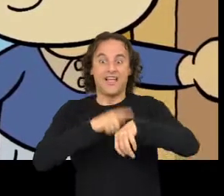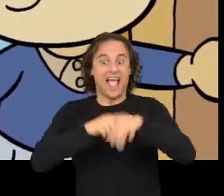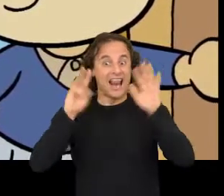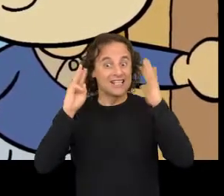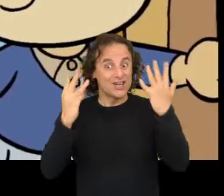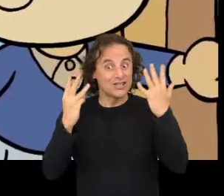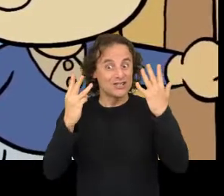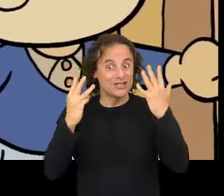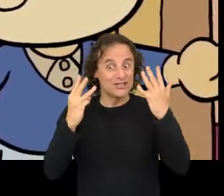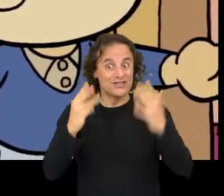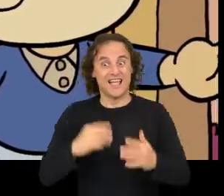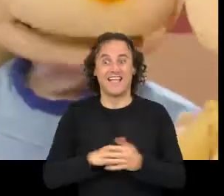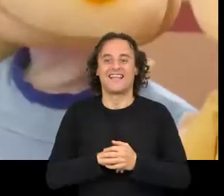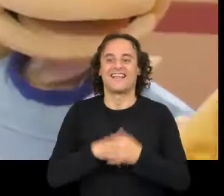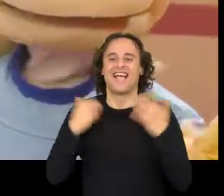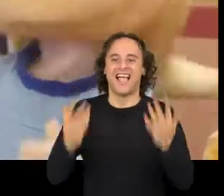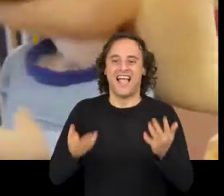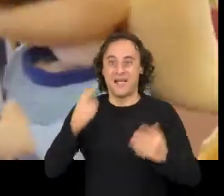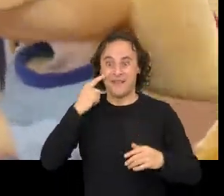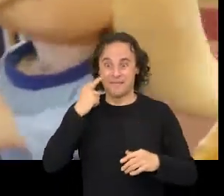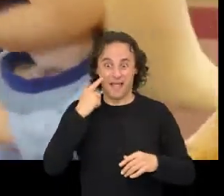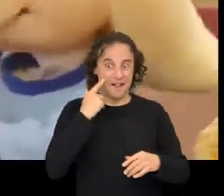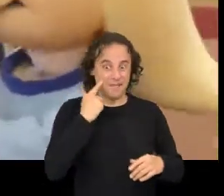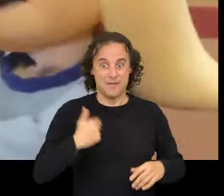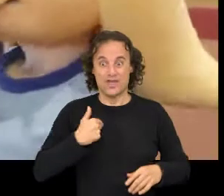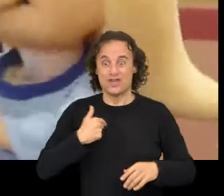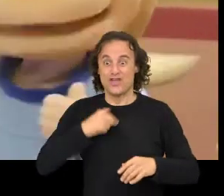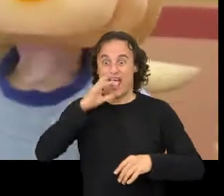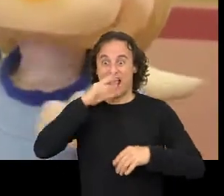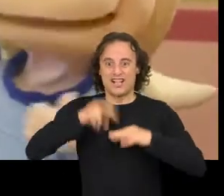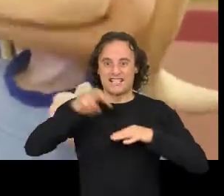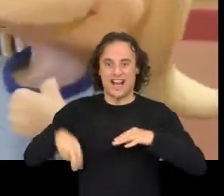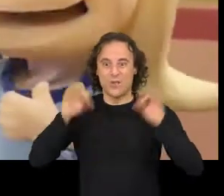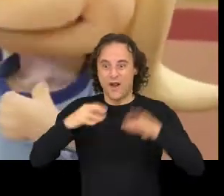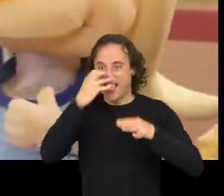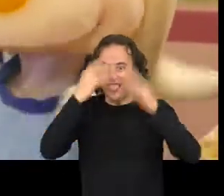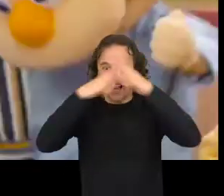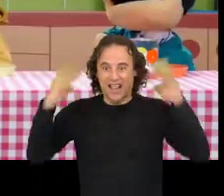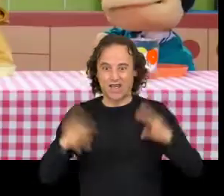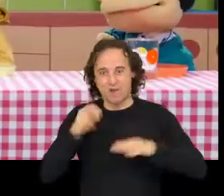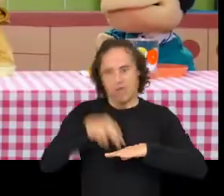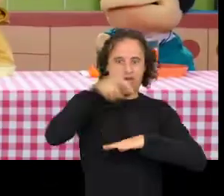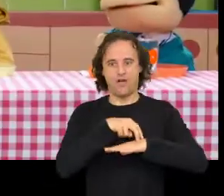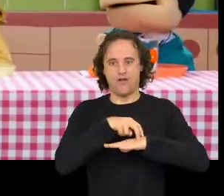actuaba na función da xoito Ei, ei, ei Vou dar un pincha carneiro como os quedan os trapecistas do circo